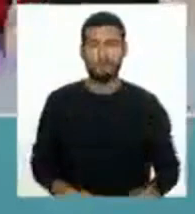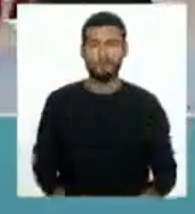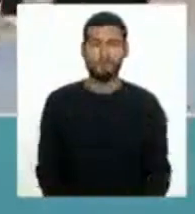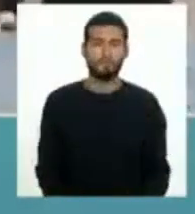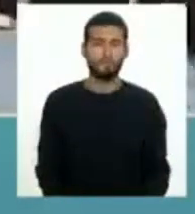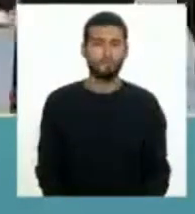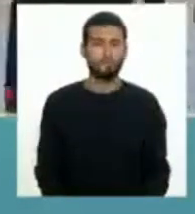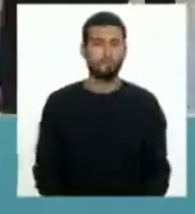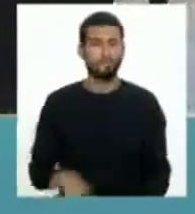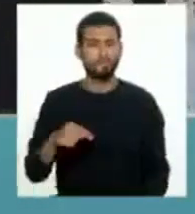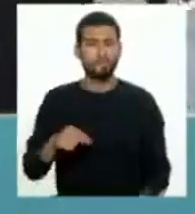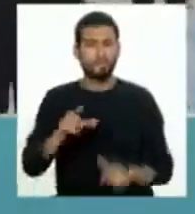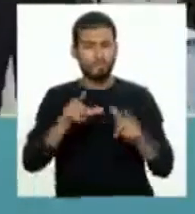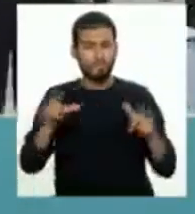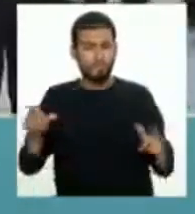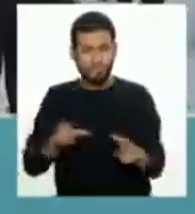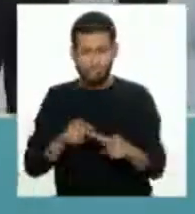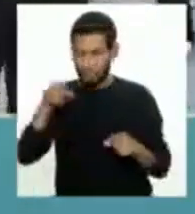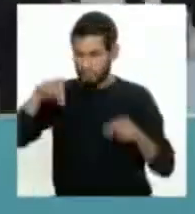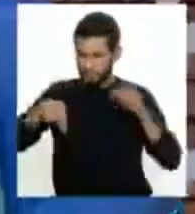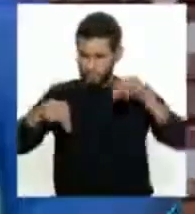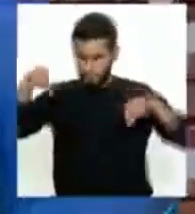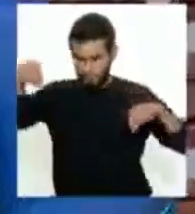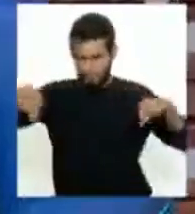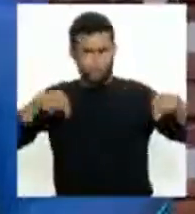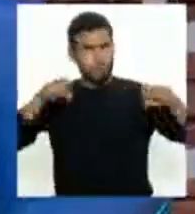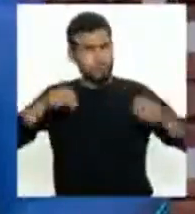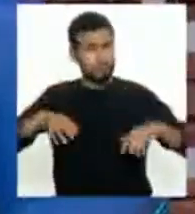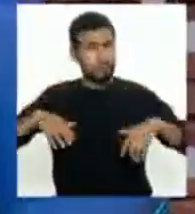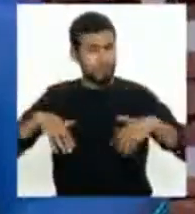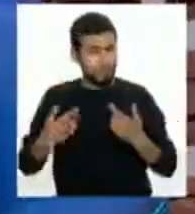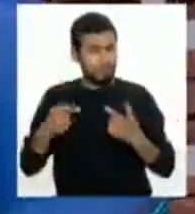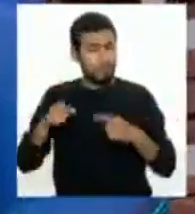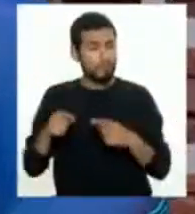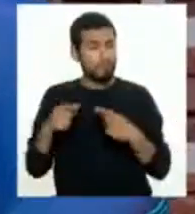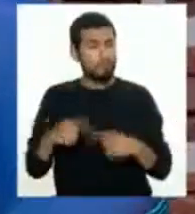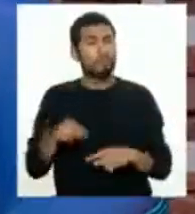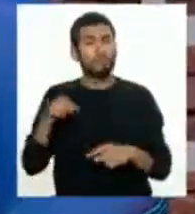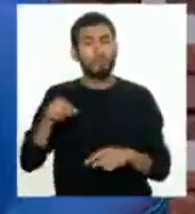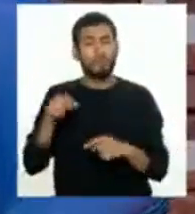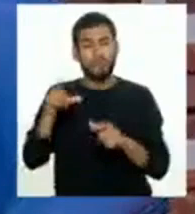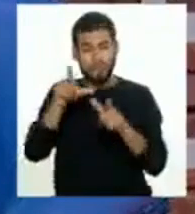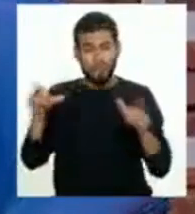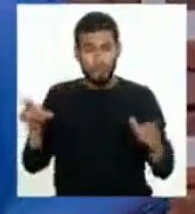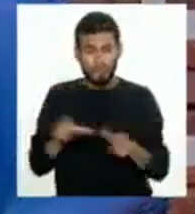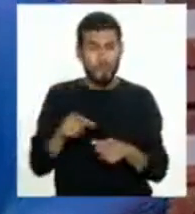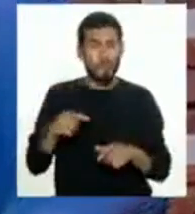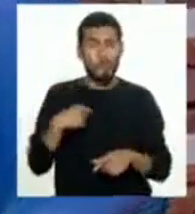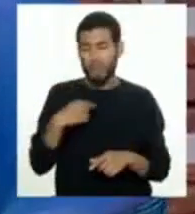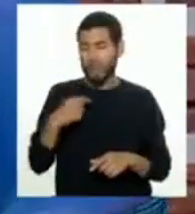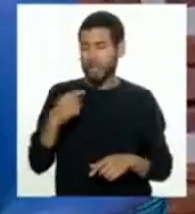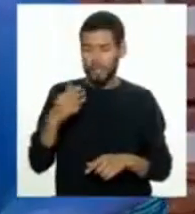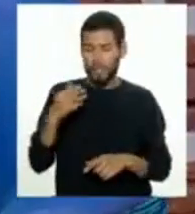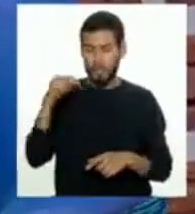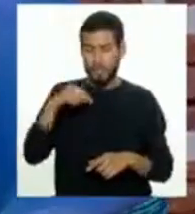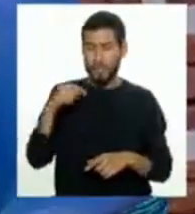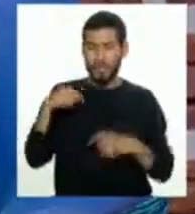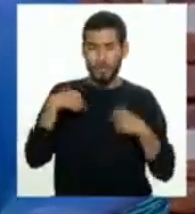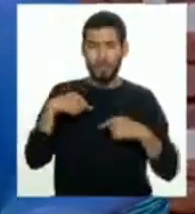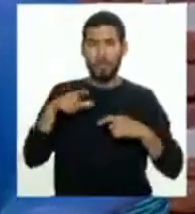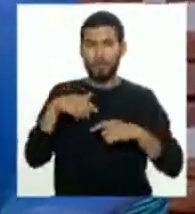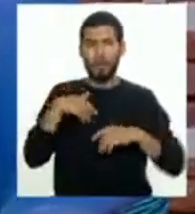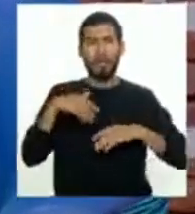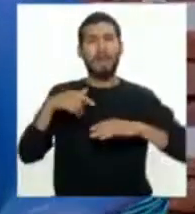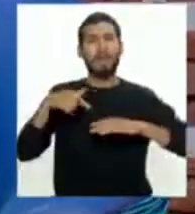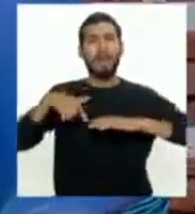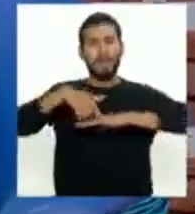los puntos donde podría ser el epicentro. O sea, yo sé que estamos dentro del cinturón de